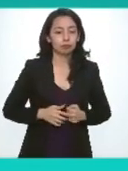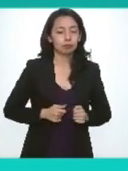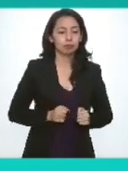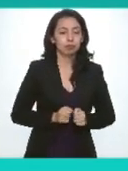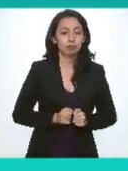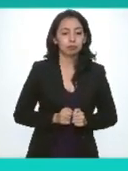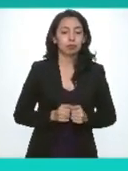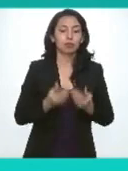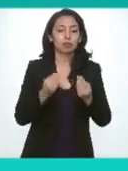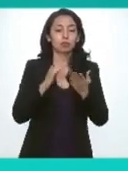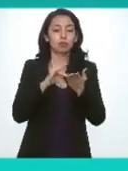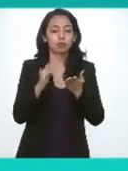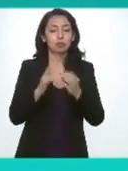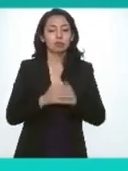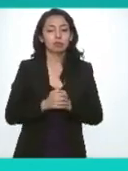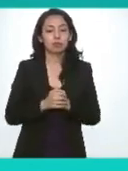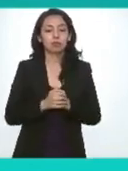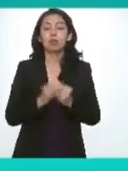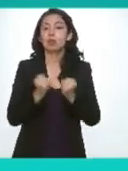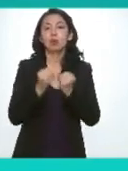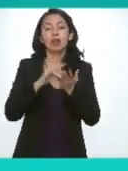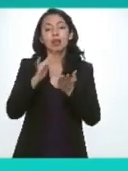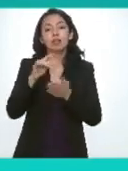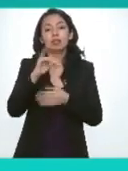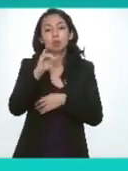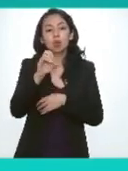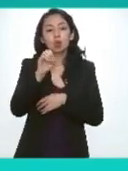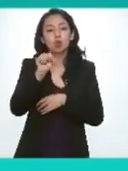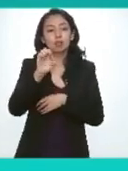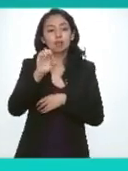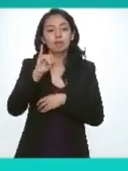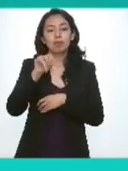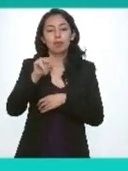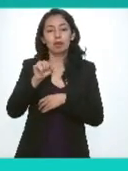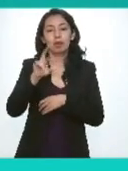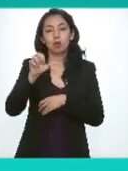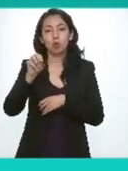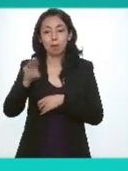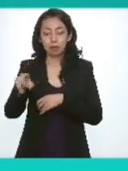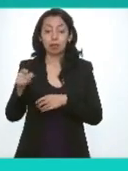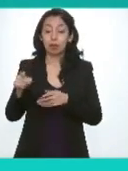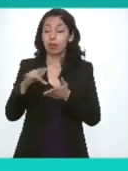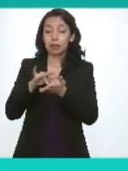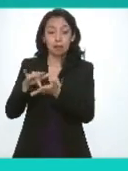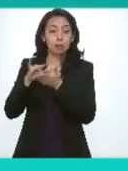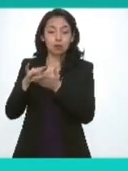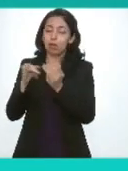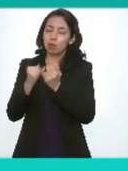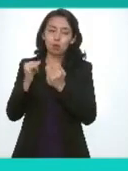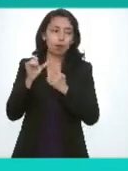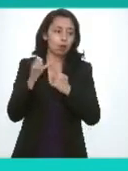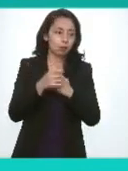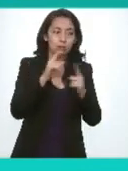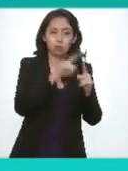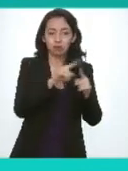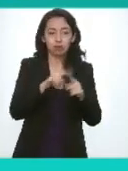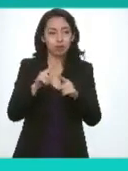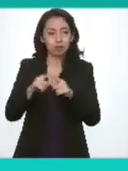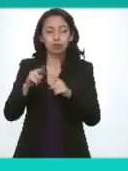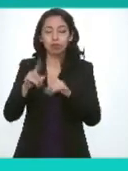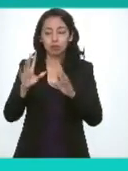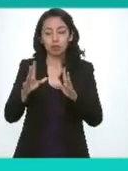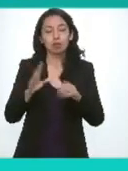a la provincia Cristina Román con la que se trabajó muy de la mano y naturalmente a los comisionados del órgano garante